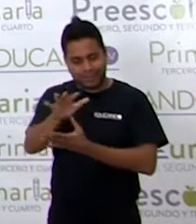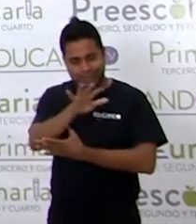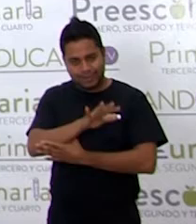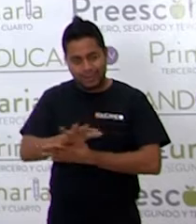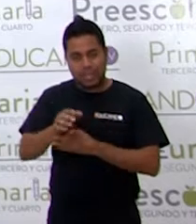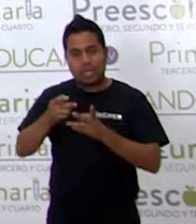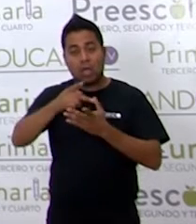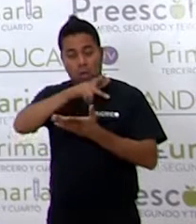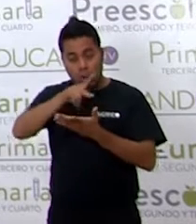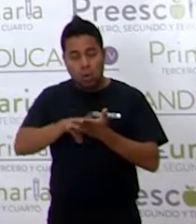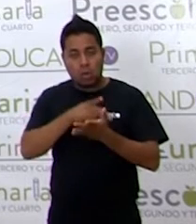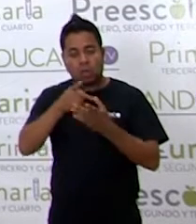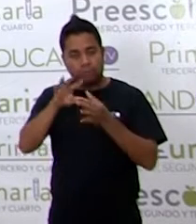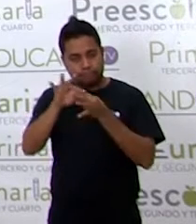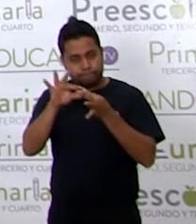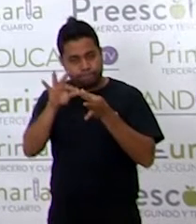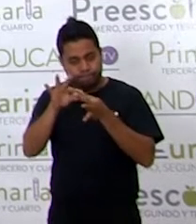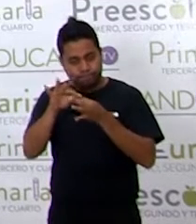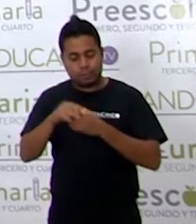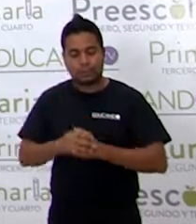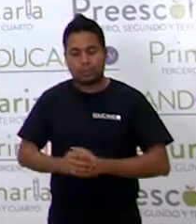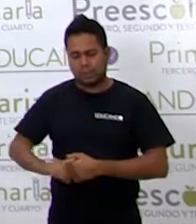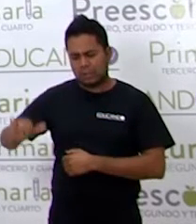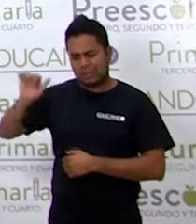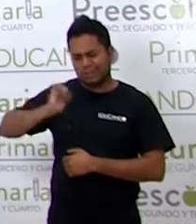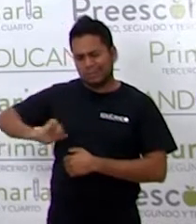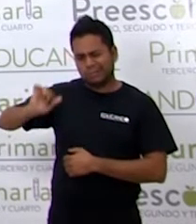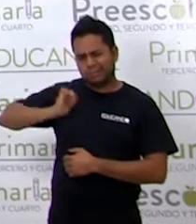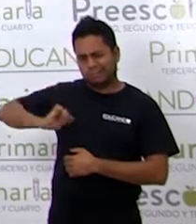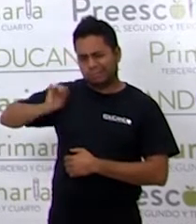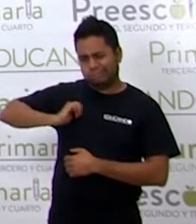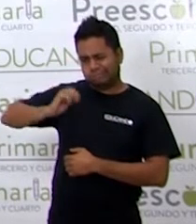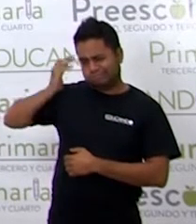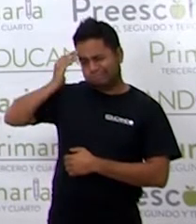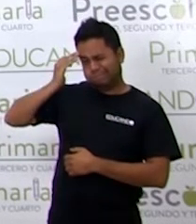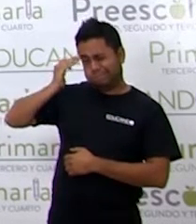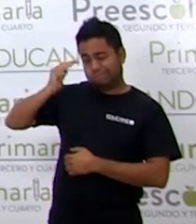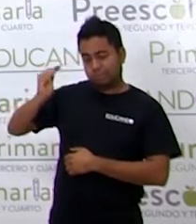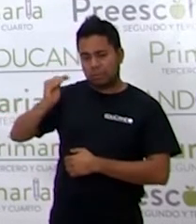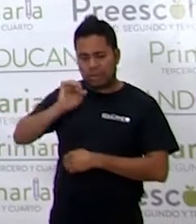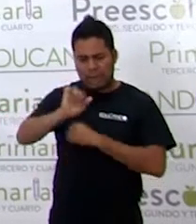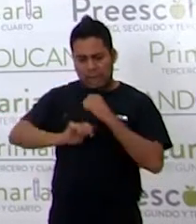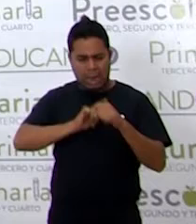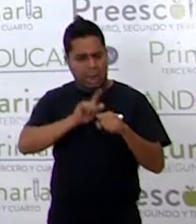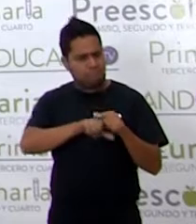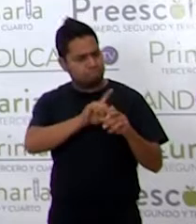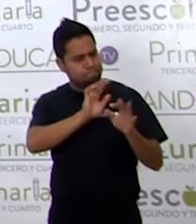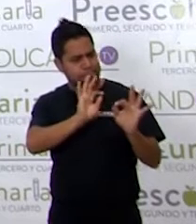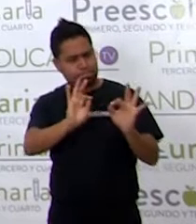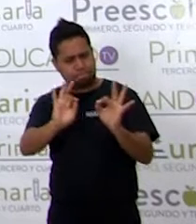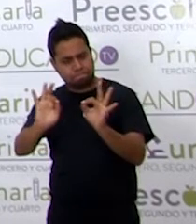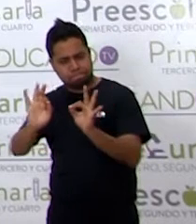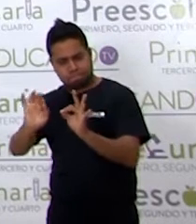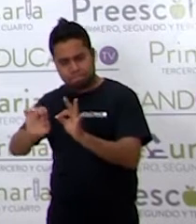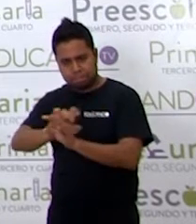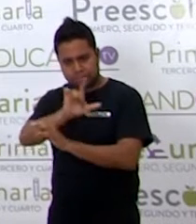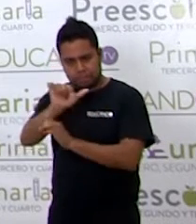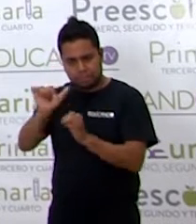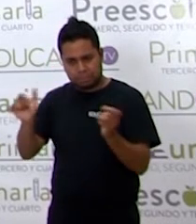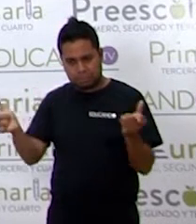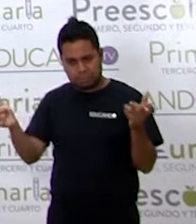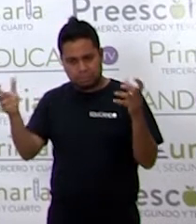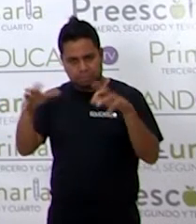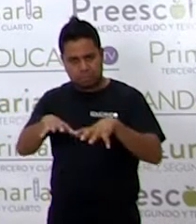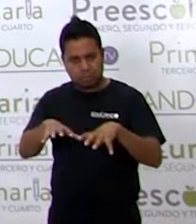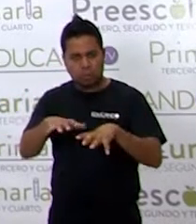relato. Hace mucho tiempo, ya existían todos los animales. Luego aparecieron los